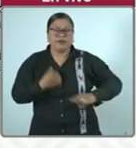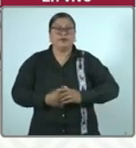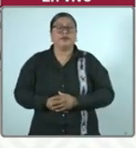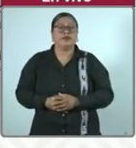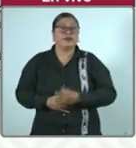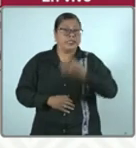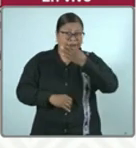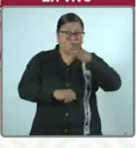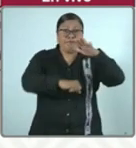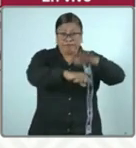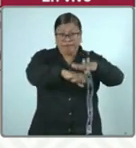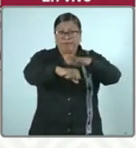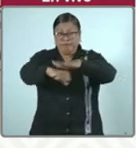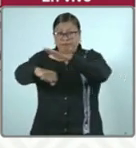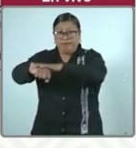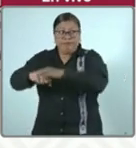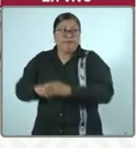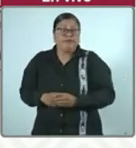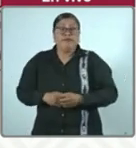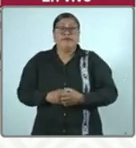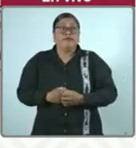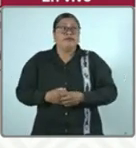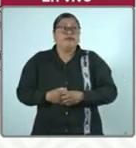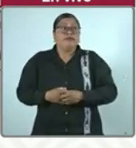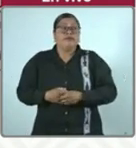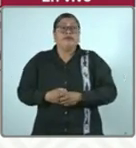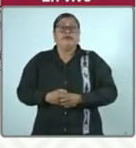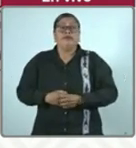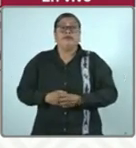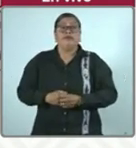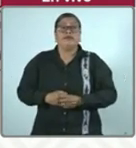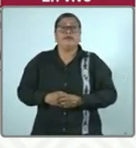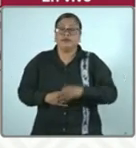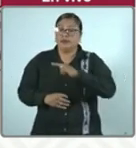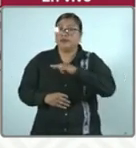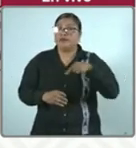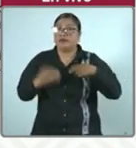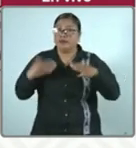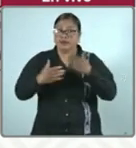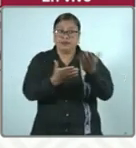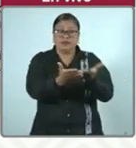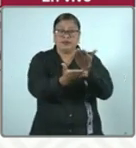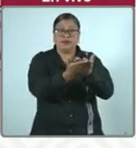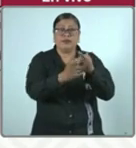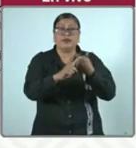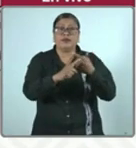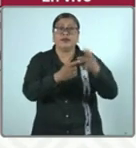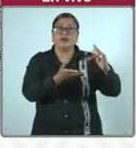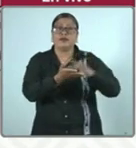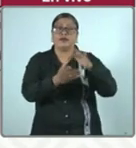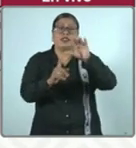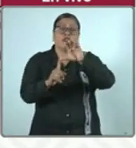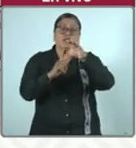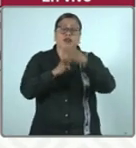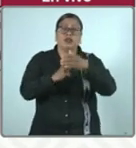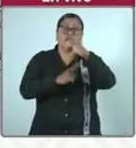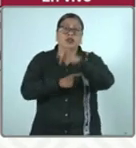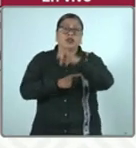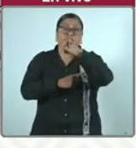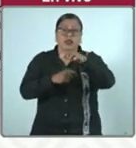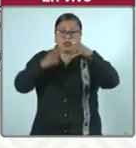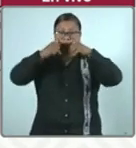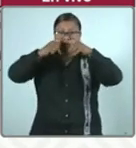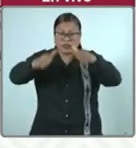Comentarles también que hemos solicitado la colaboración de la Comisión Estatal de Atención